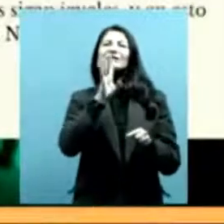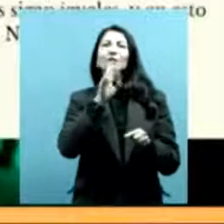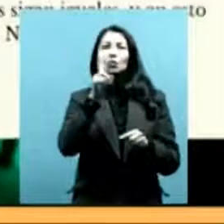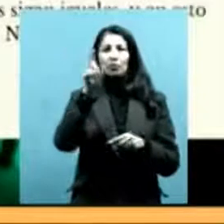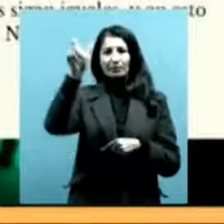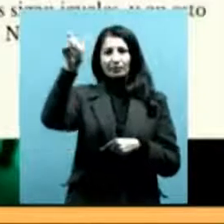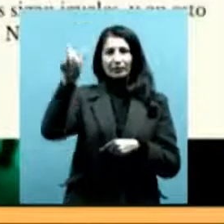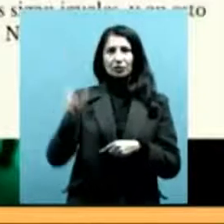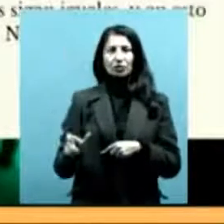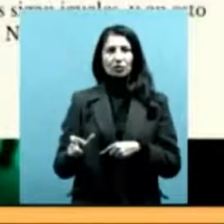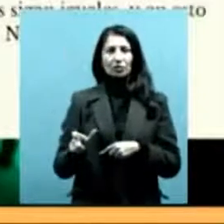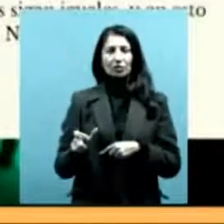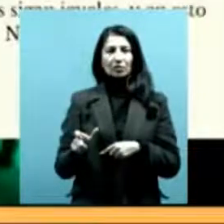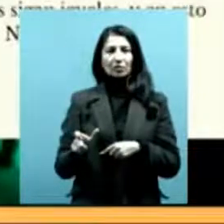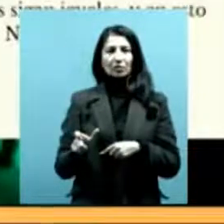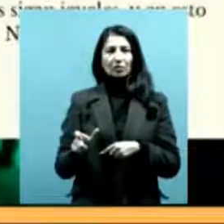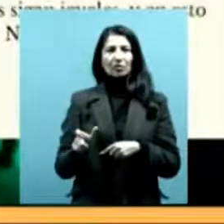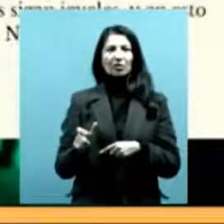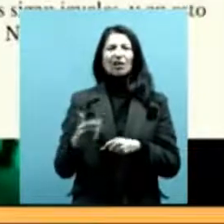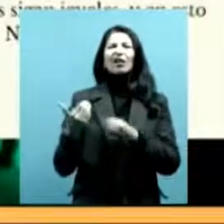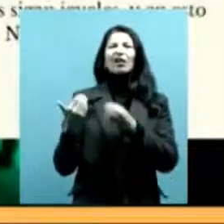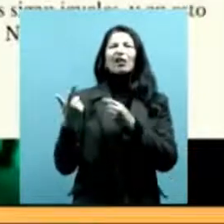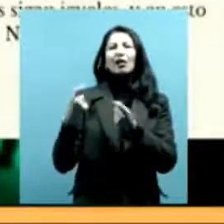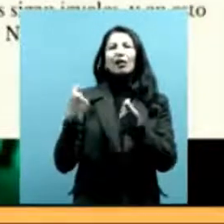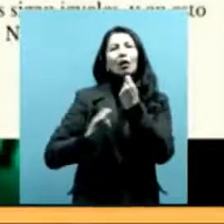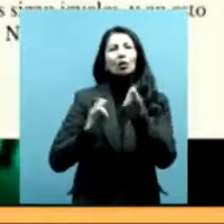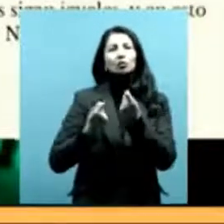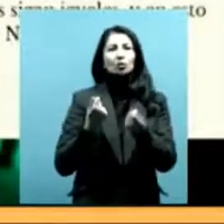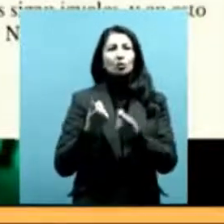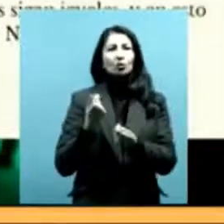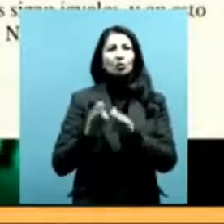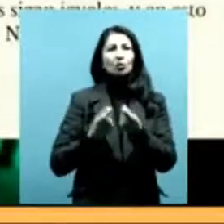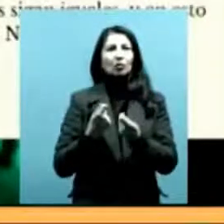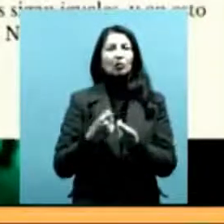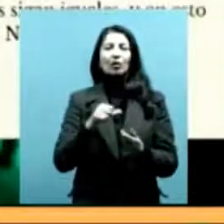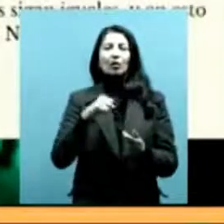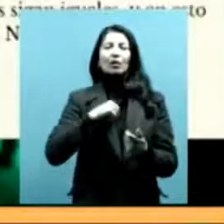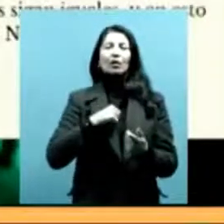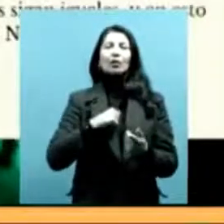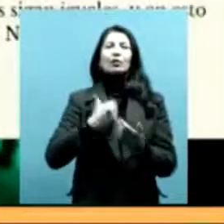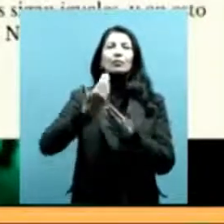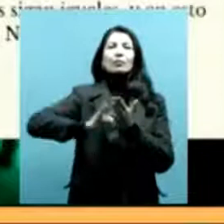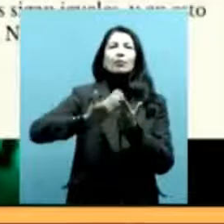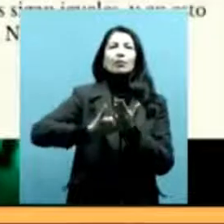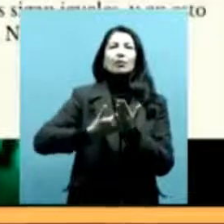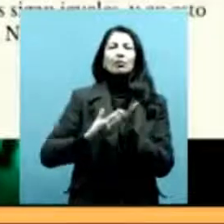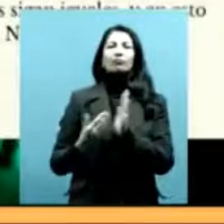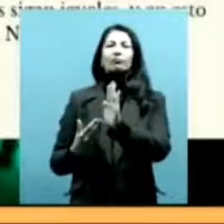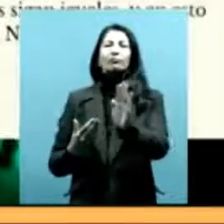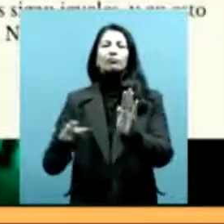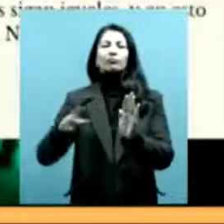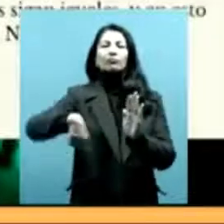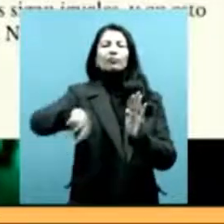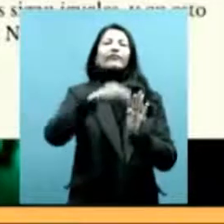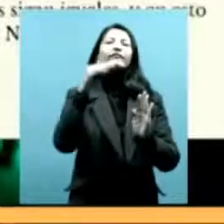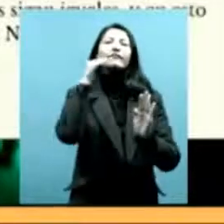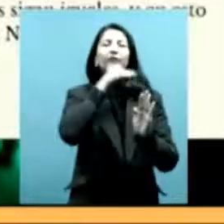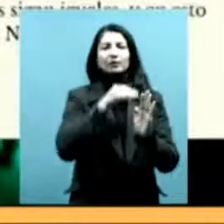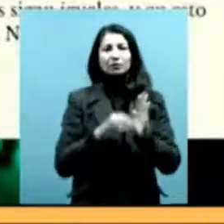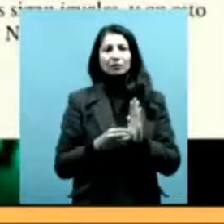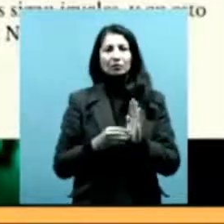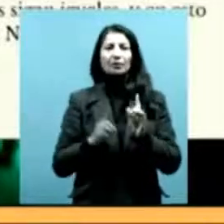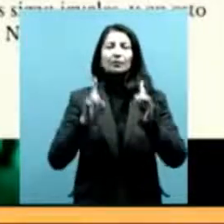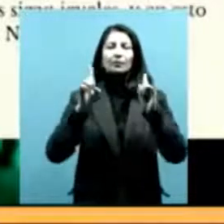comerciante, decía que tenía papeles, que los dueños eran ellos y que los que estaban eran puesteros. En este caso,